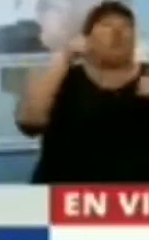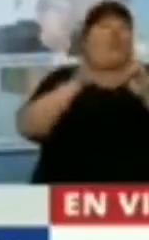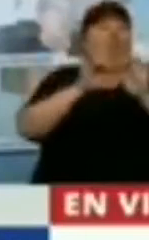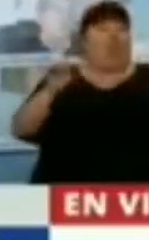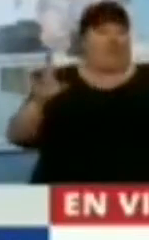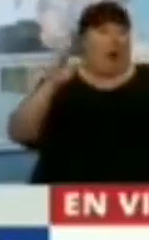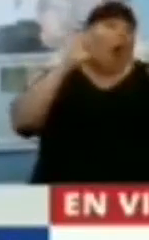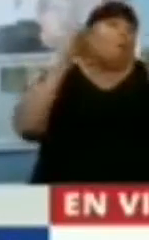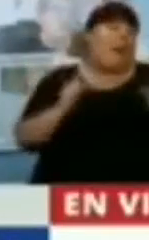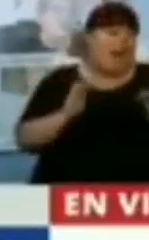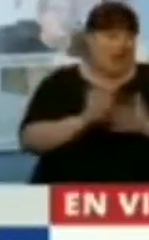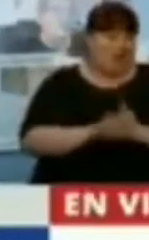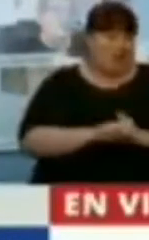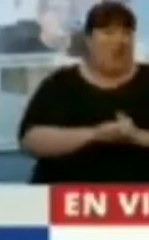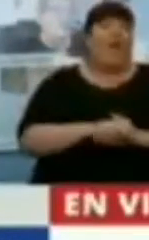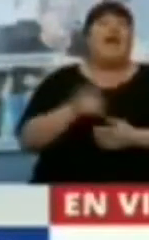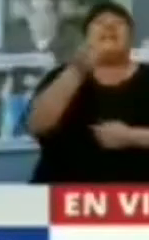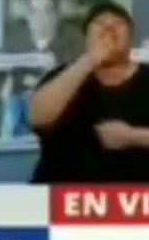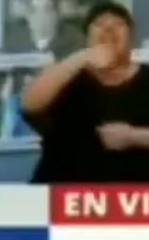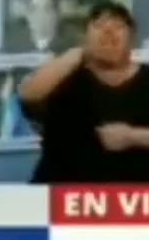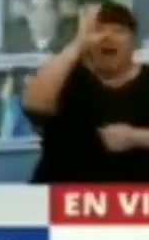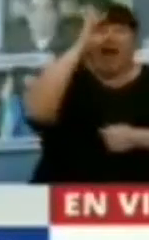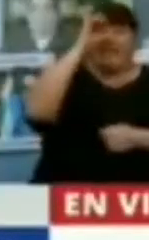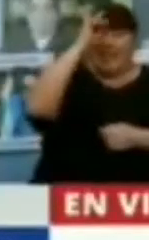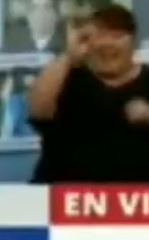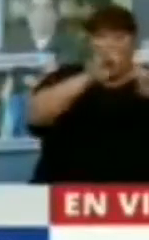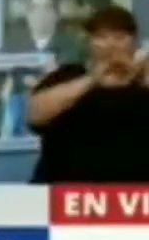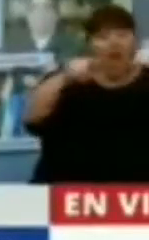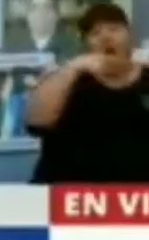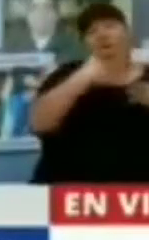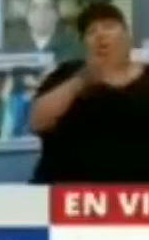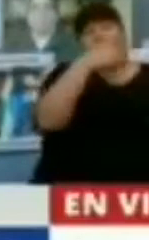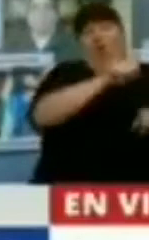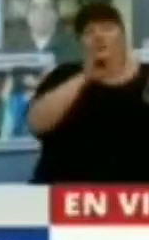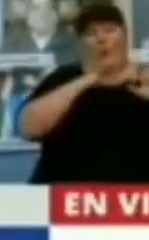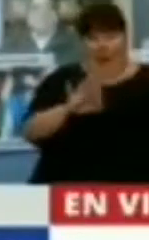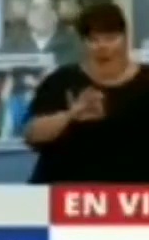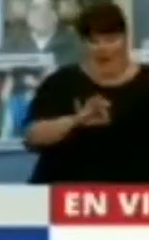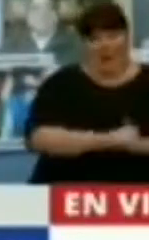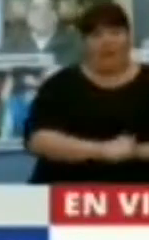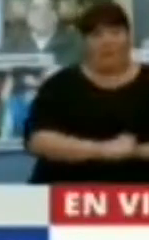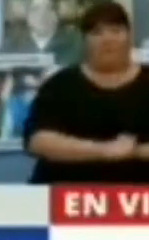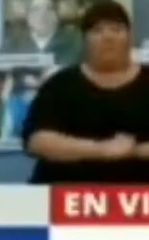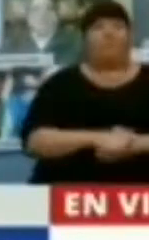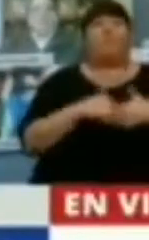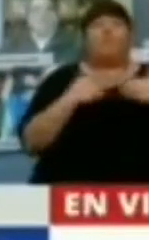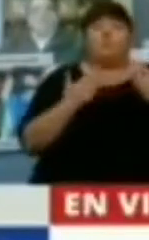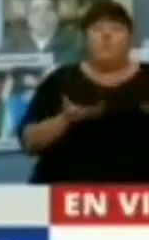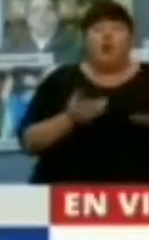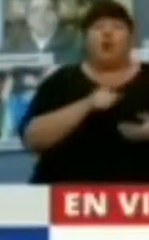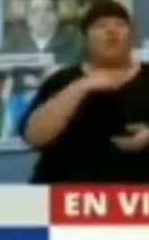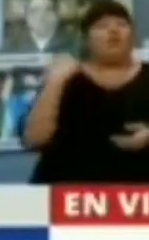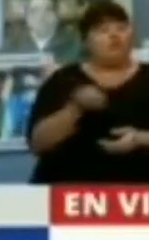no justamente los lugares donde la pandemia se vaya a expandir. Por eso